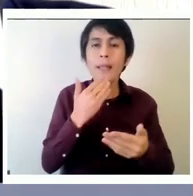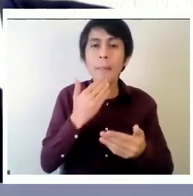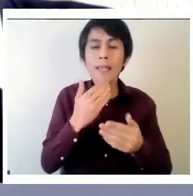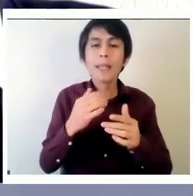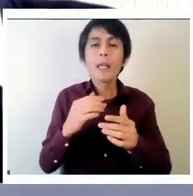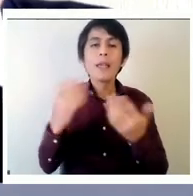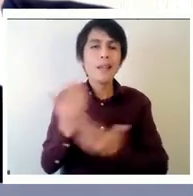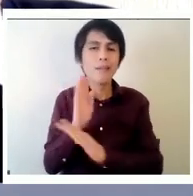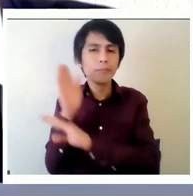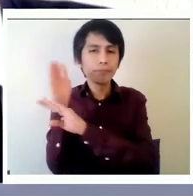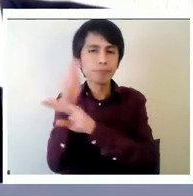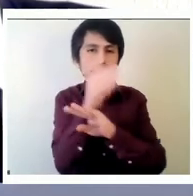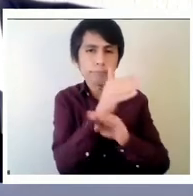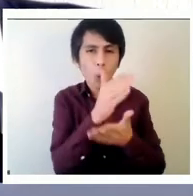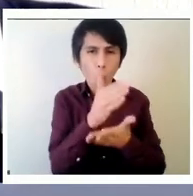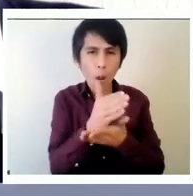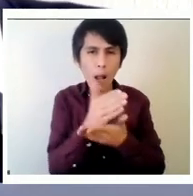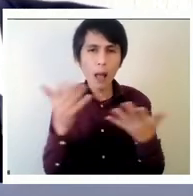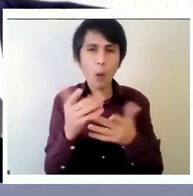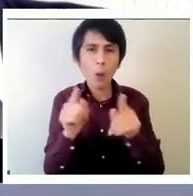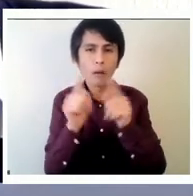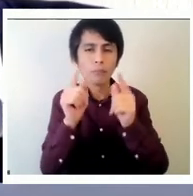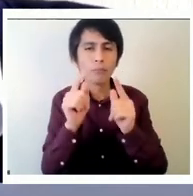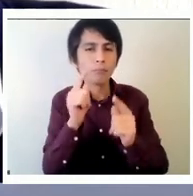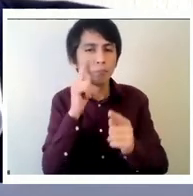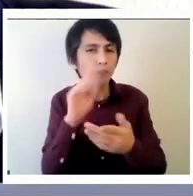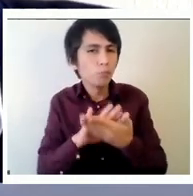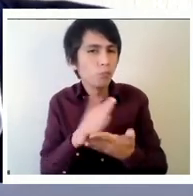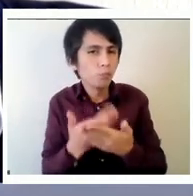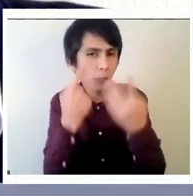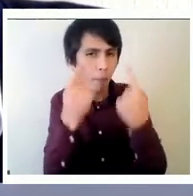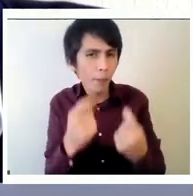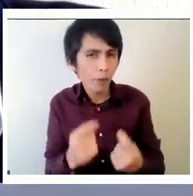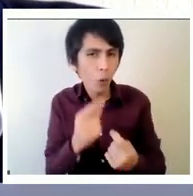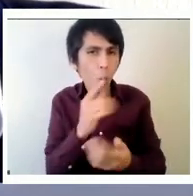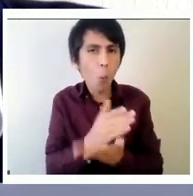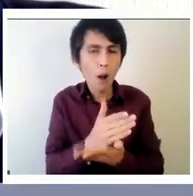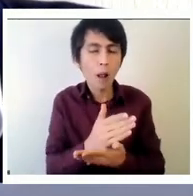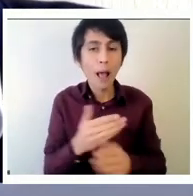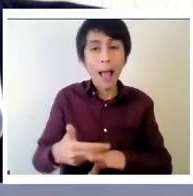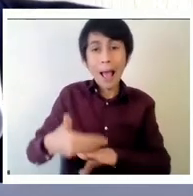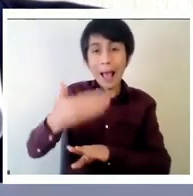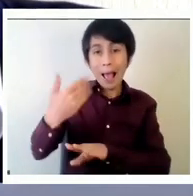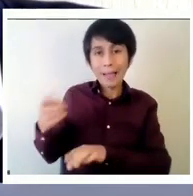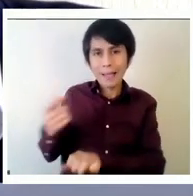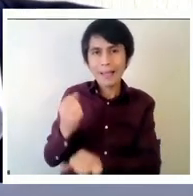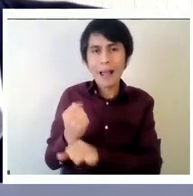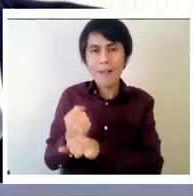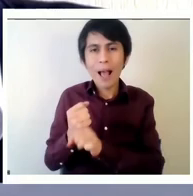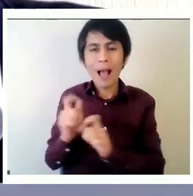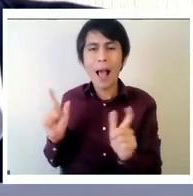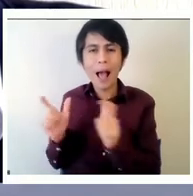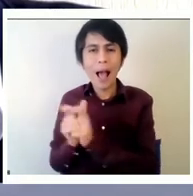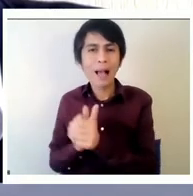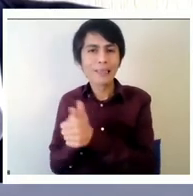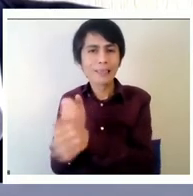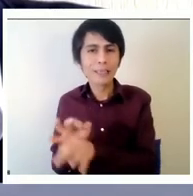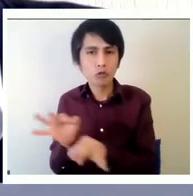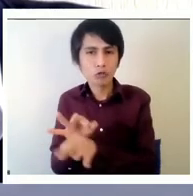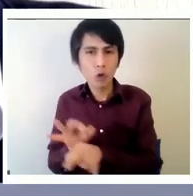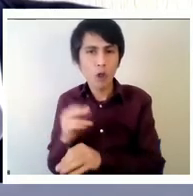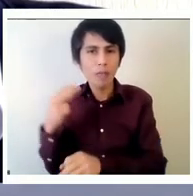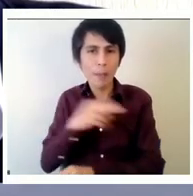o inspección escolar él previamente fue asesor de la unidad de currículum y evaluación del ministerio de educación también fue